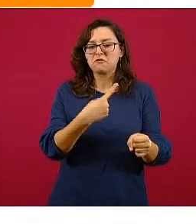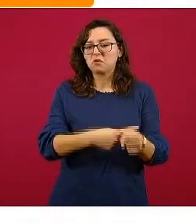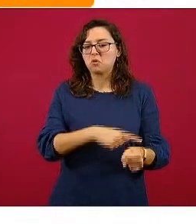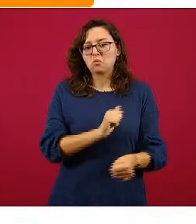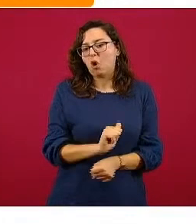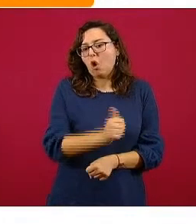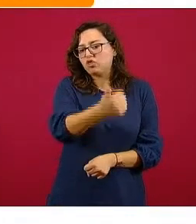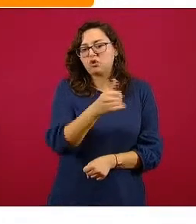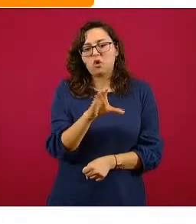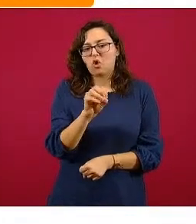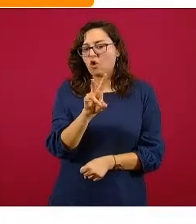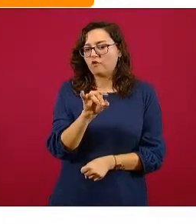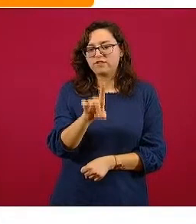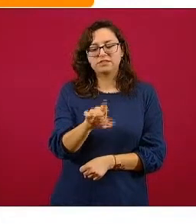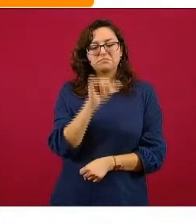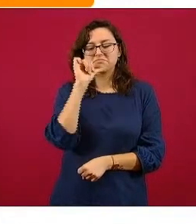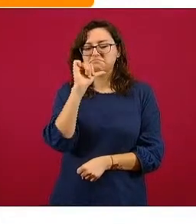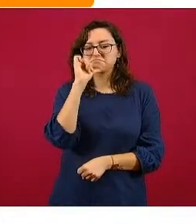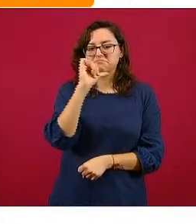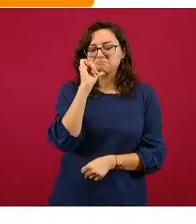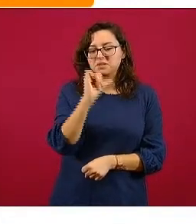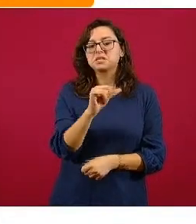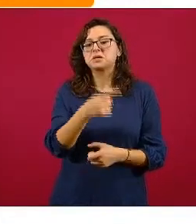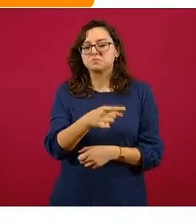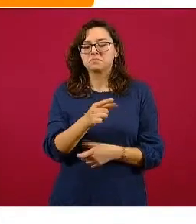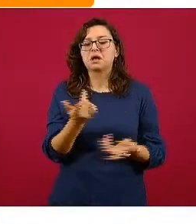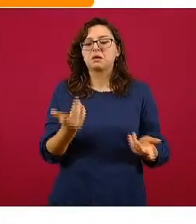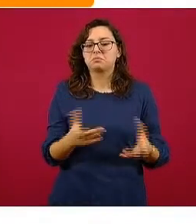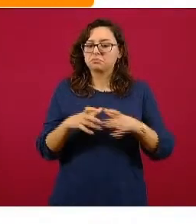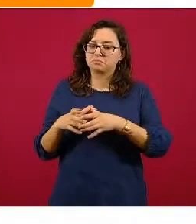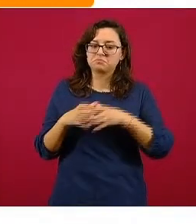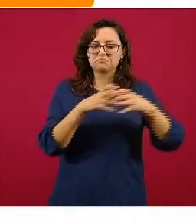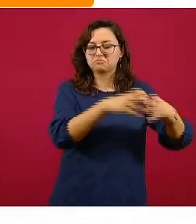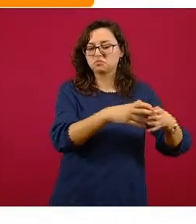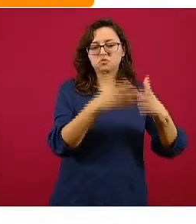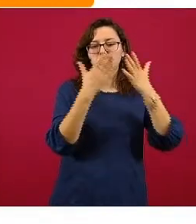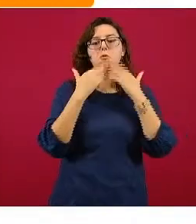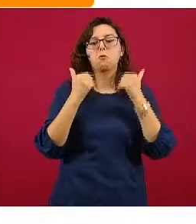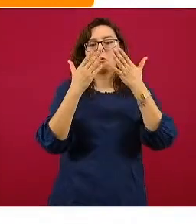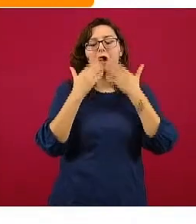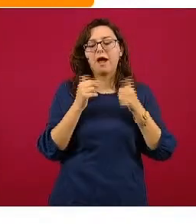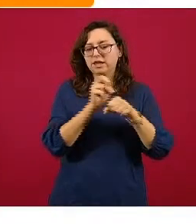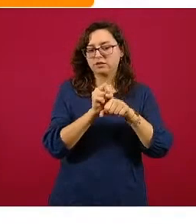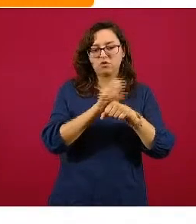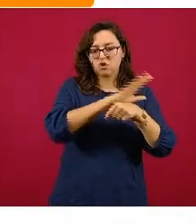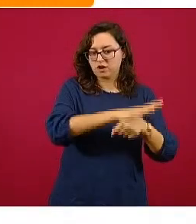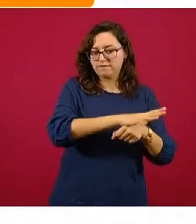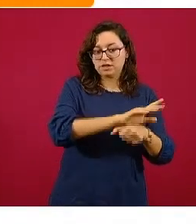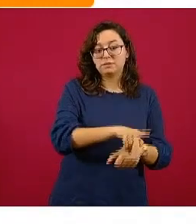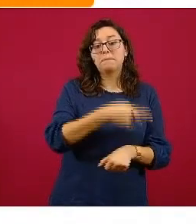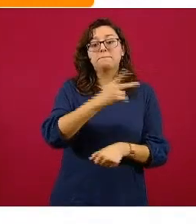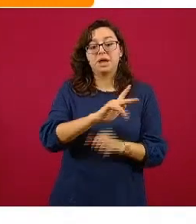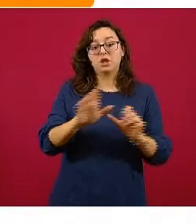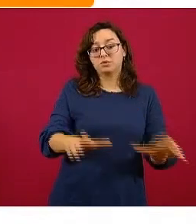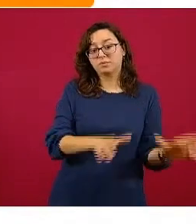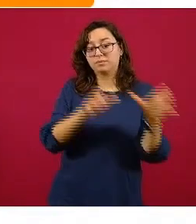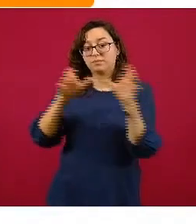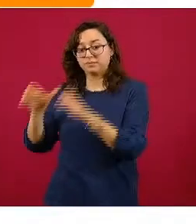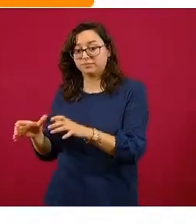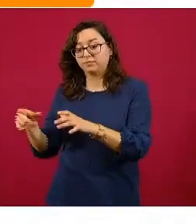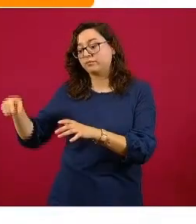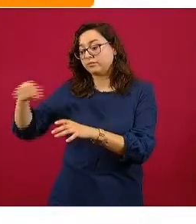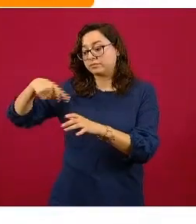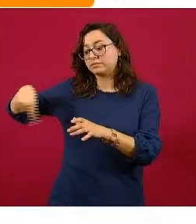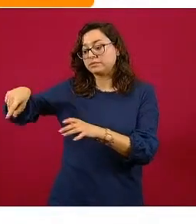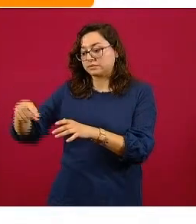a la prueba para el virus SARS-CoV-2 y por lo tanto se clasifican como casos descartados de la enfermedad. Pero asimismo a través de